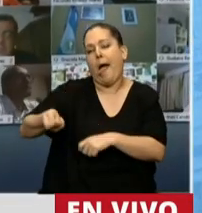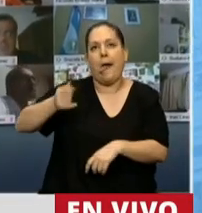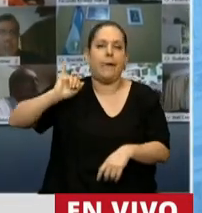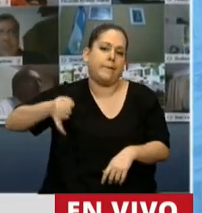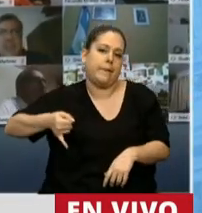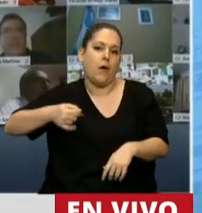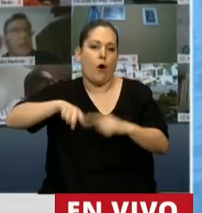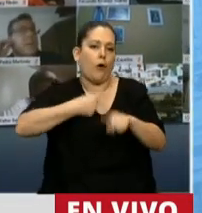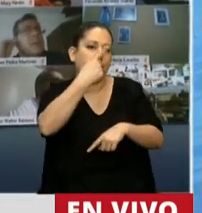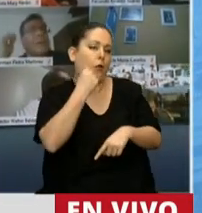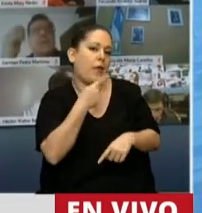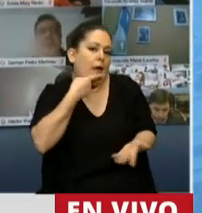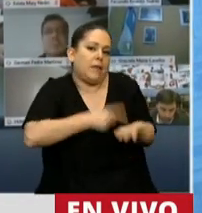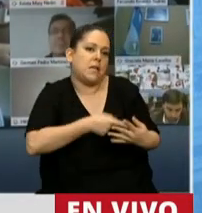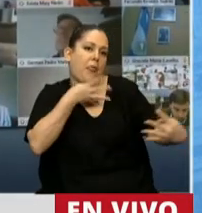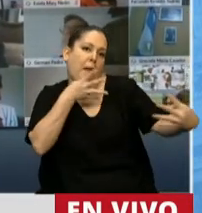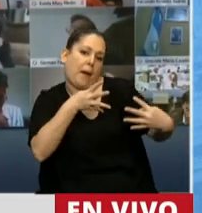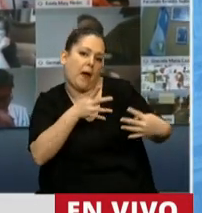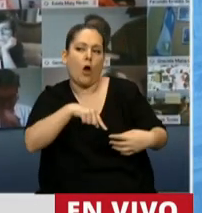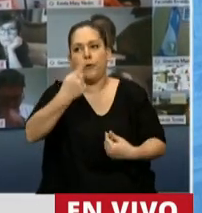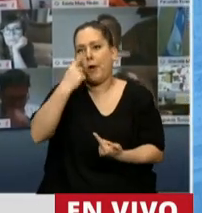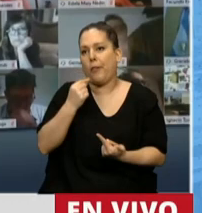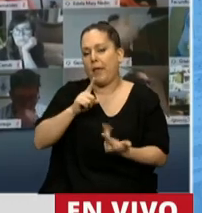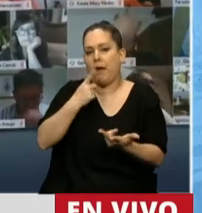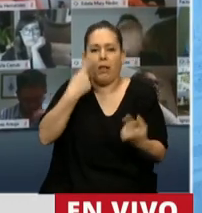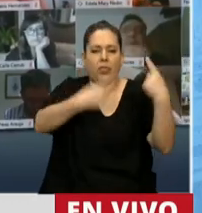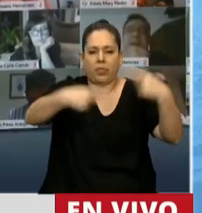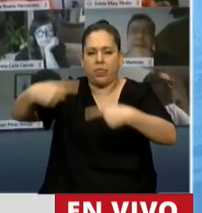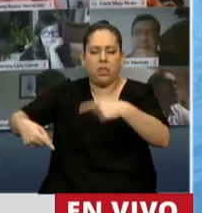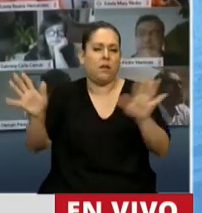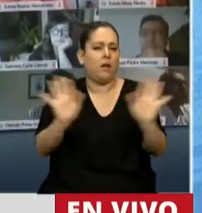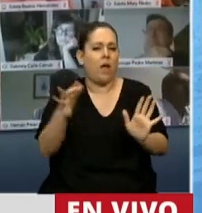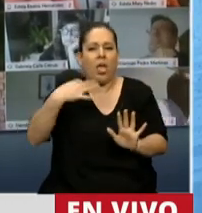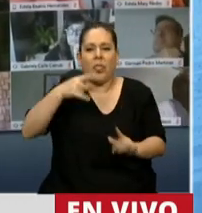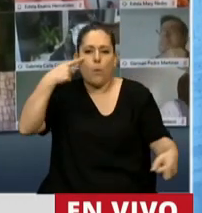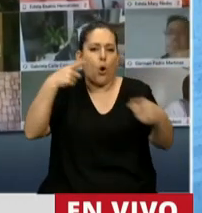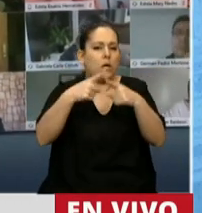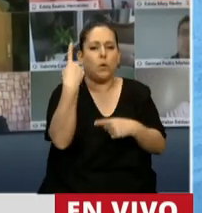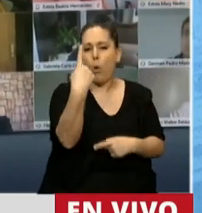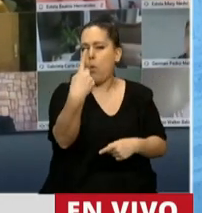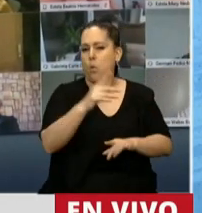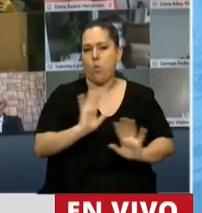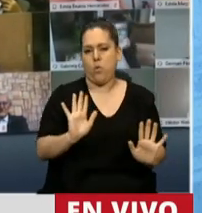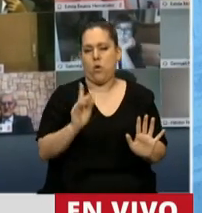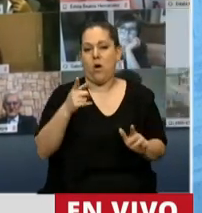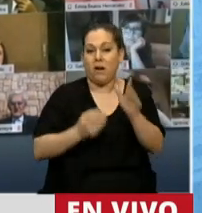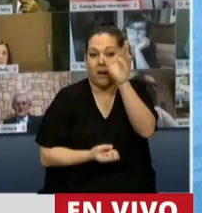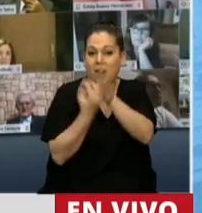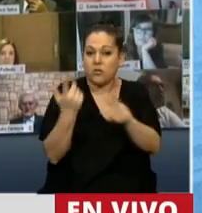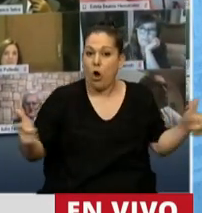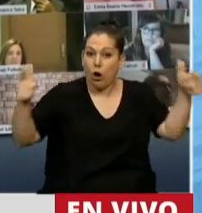declarando la guerra y otro día no sé qué otras cosas más. Y creo que esta idea de la comisión